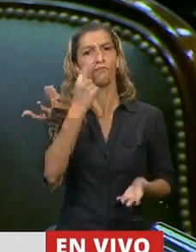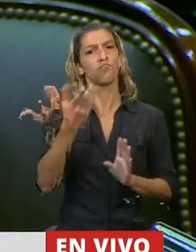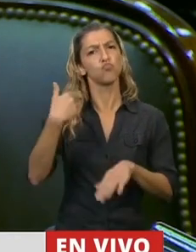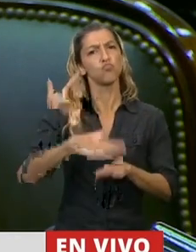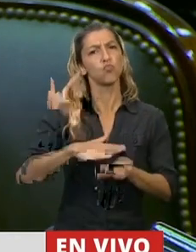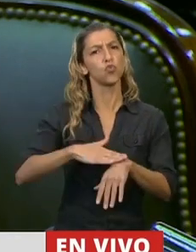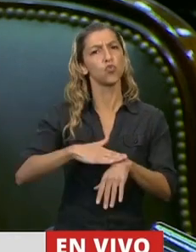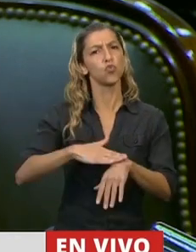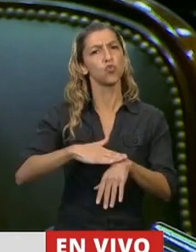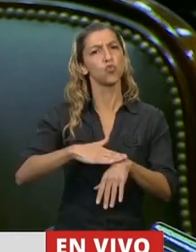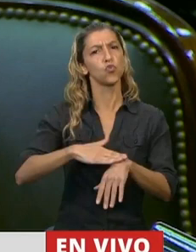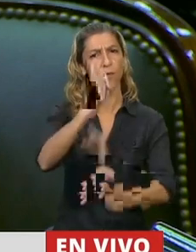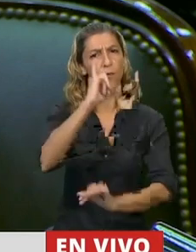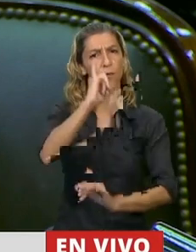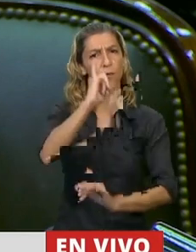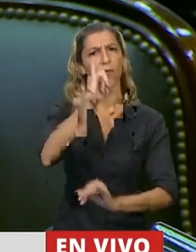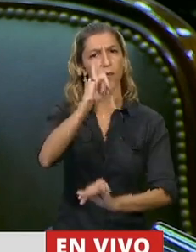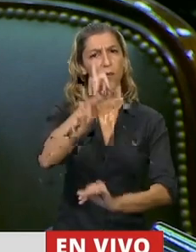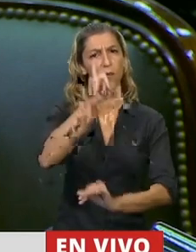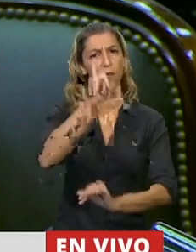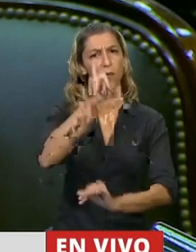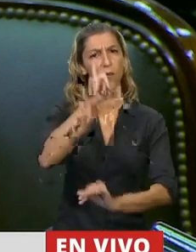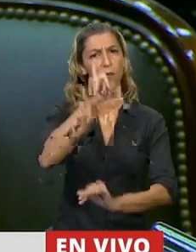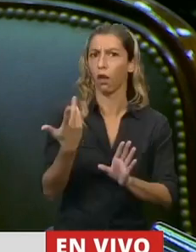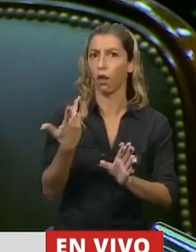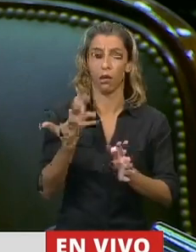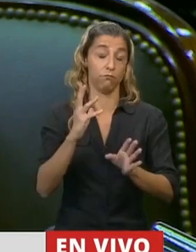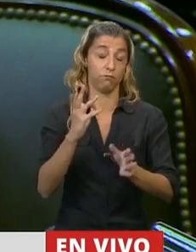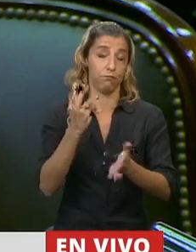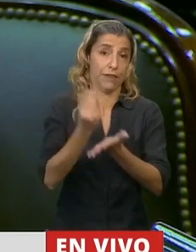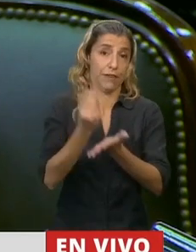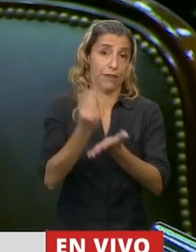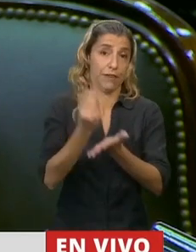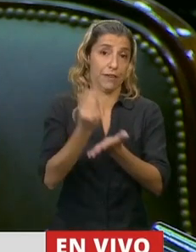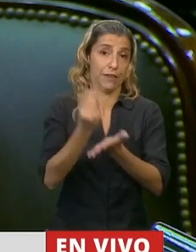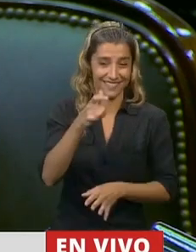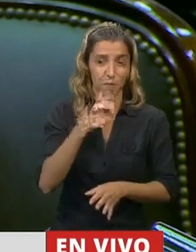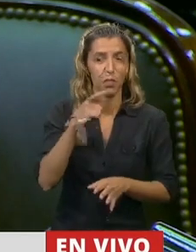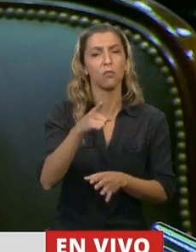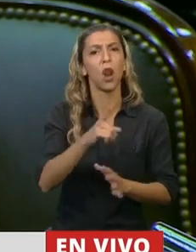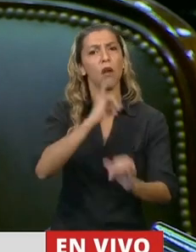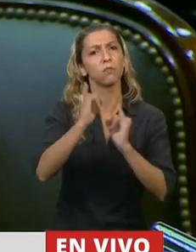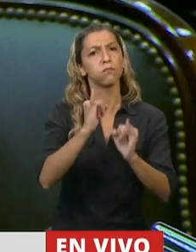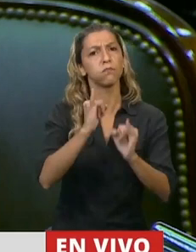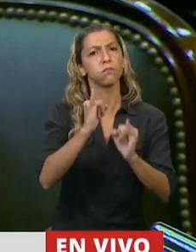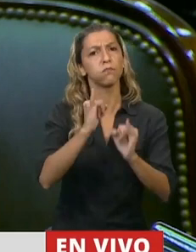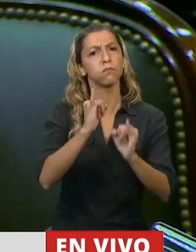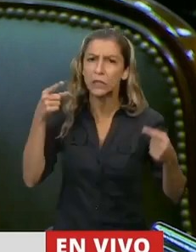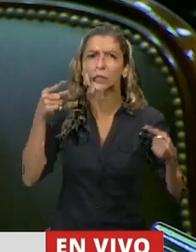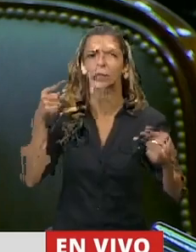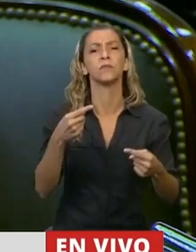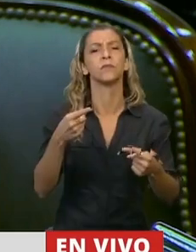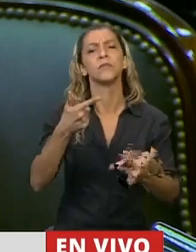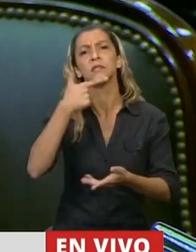contar con el talero que le dan los votos y la representación en la provincia de Mendoza, ensañado con el senador Romano